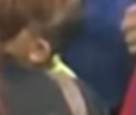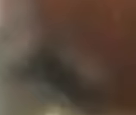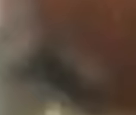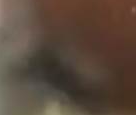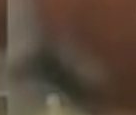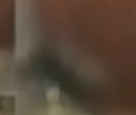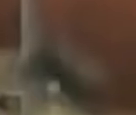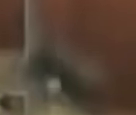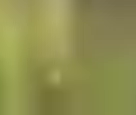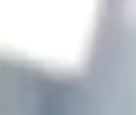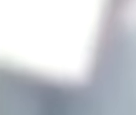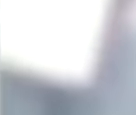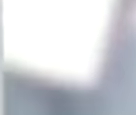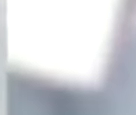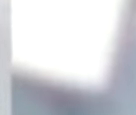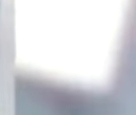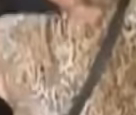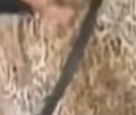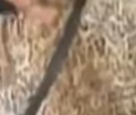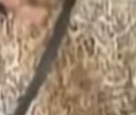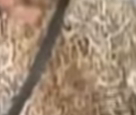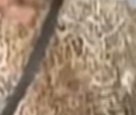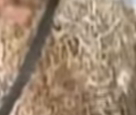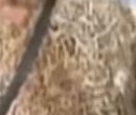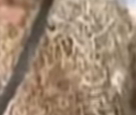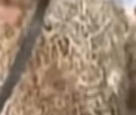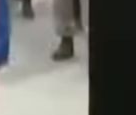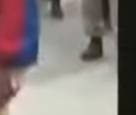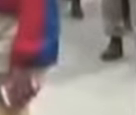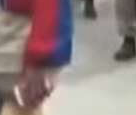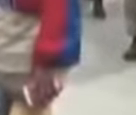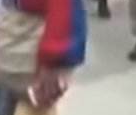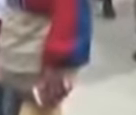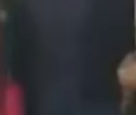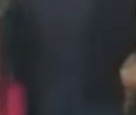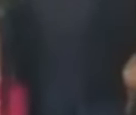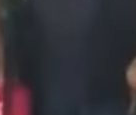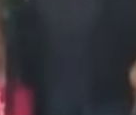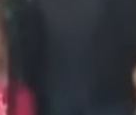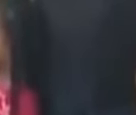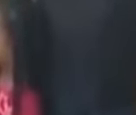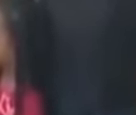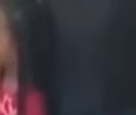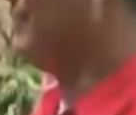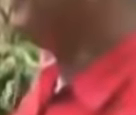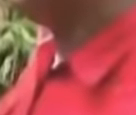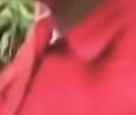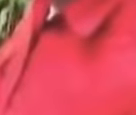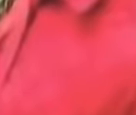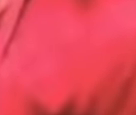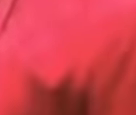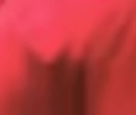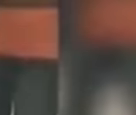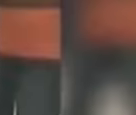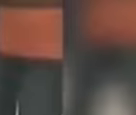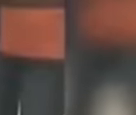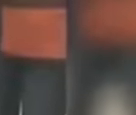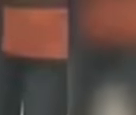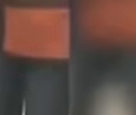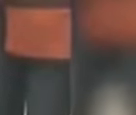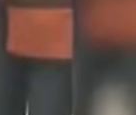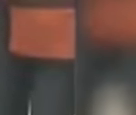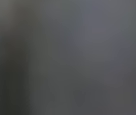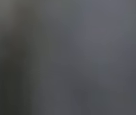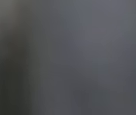verdaderamente radicales y revolucionarios que son los primeros en construir la unidad la base popular son los primeros en